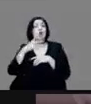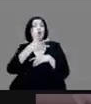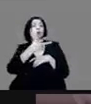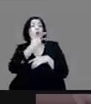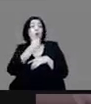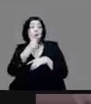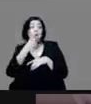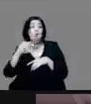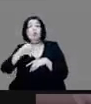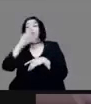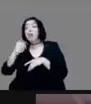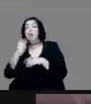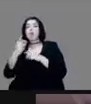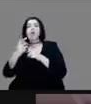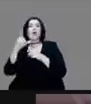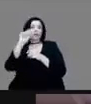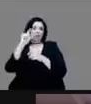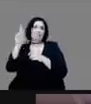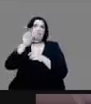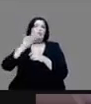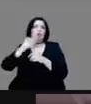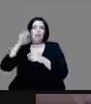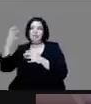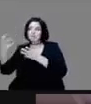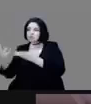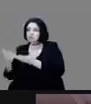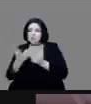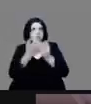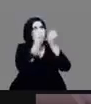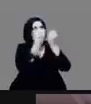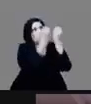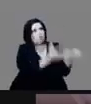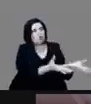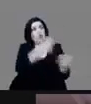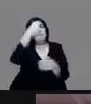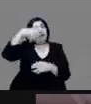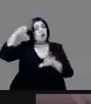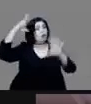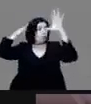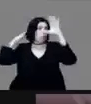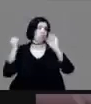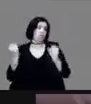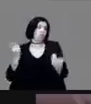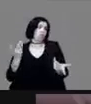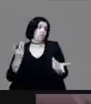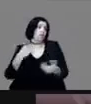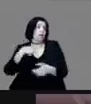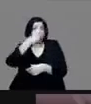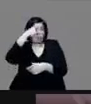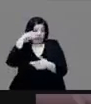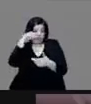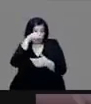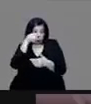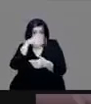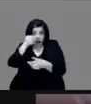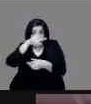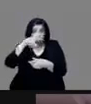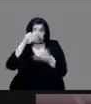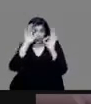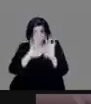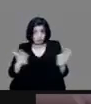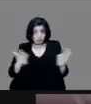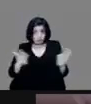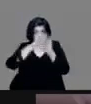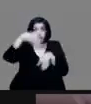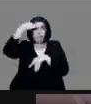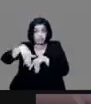pero como yo decía los para que se den una idea de la importancia de ella hay que leer a Bernal